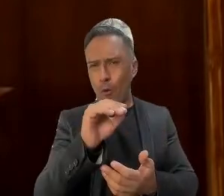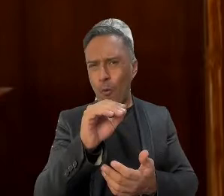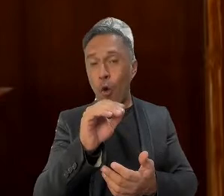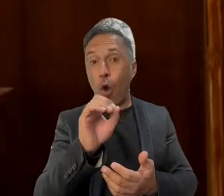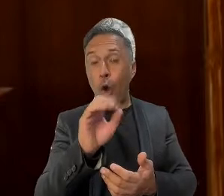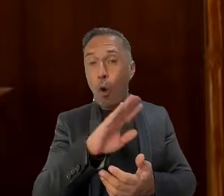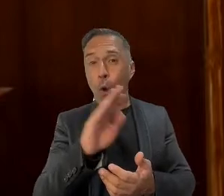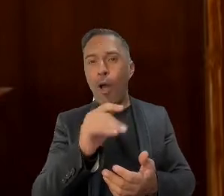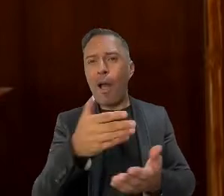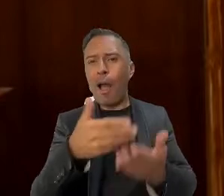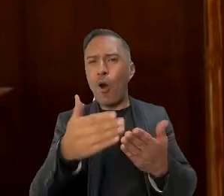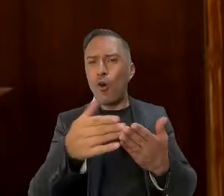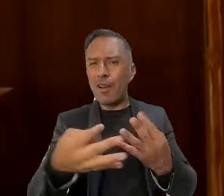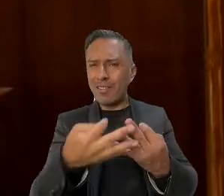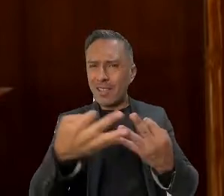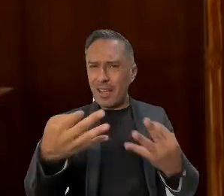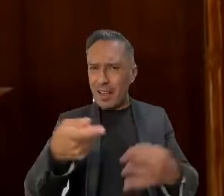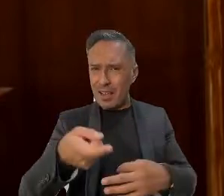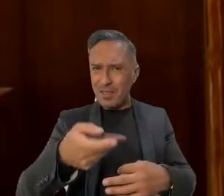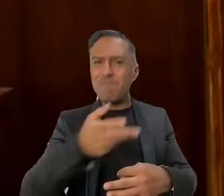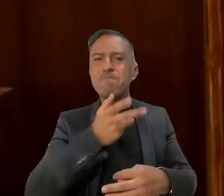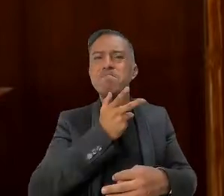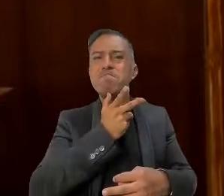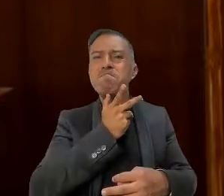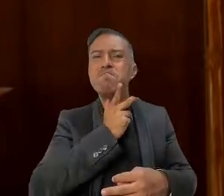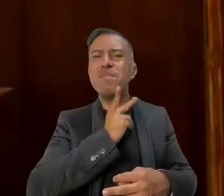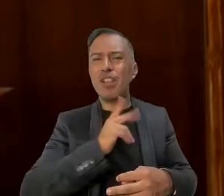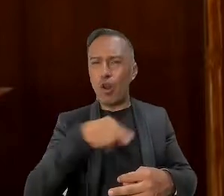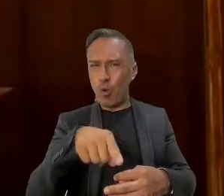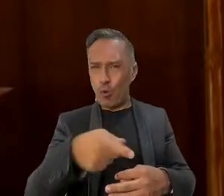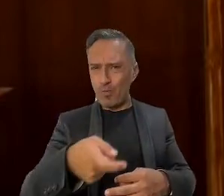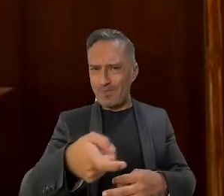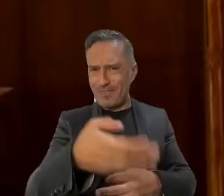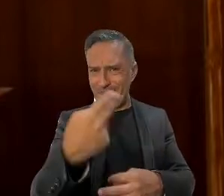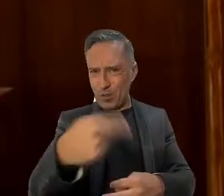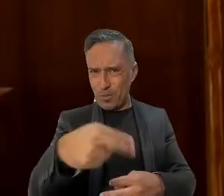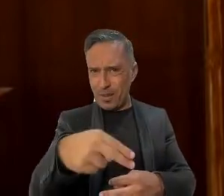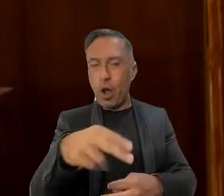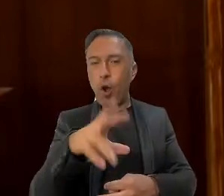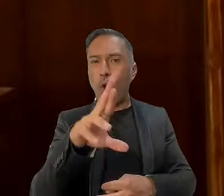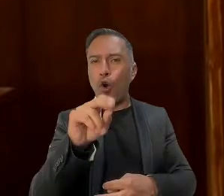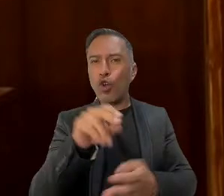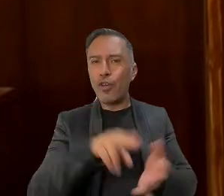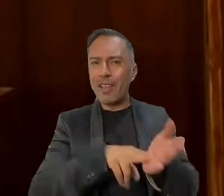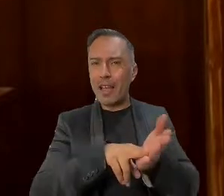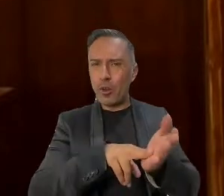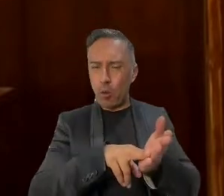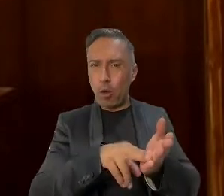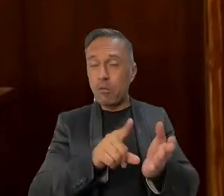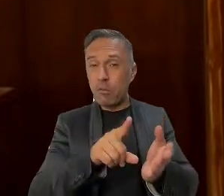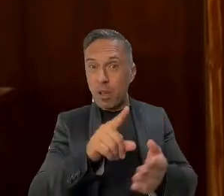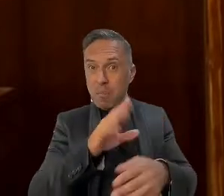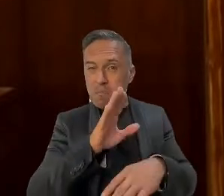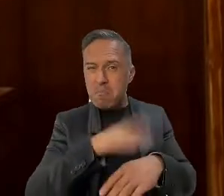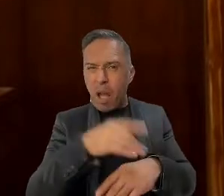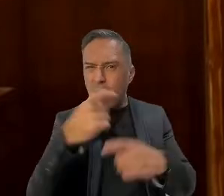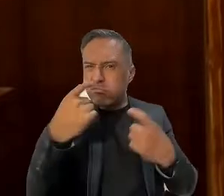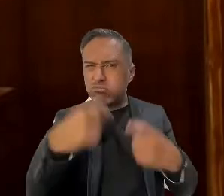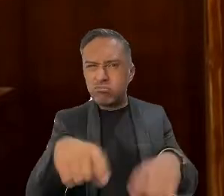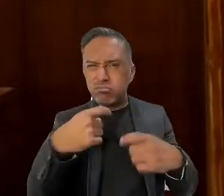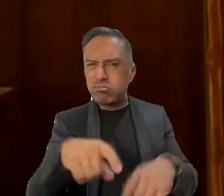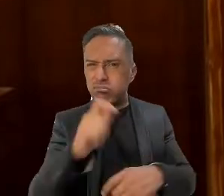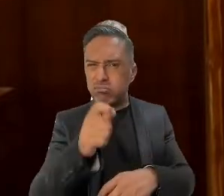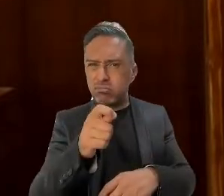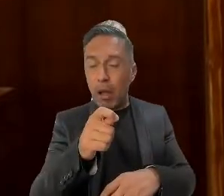negro de la tierra, la nación que valdrá más con ello será la que cuente con más